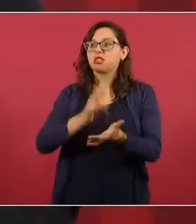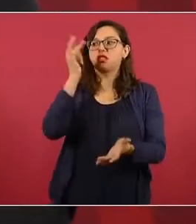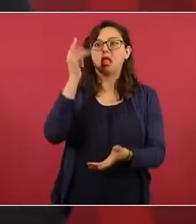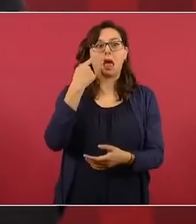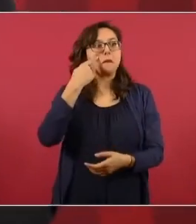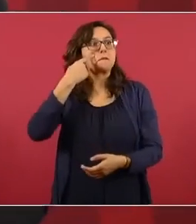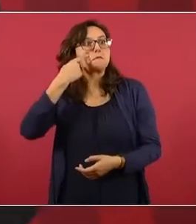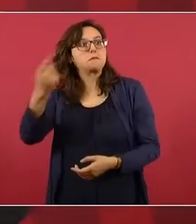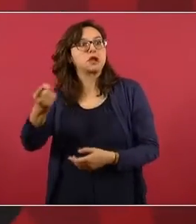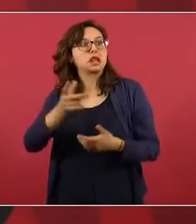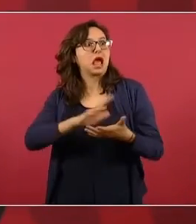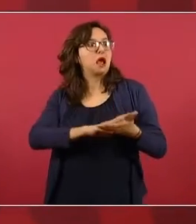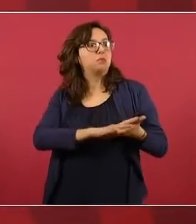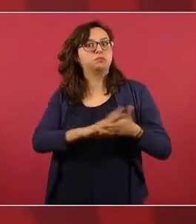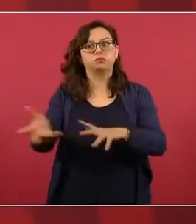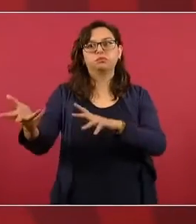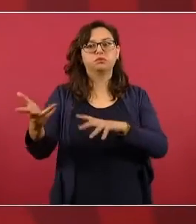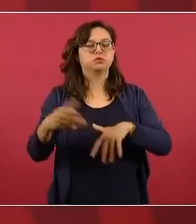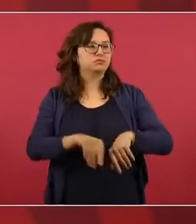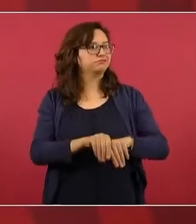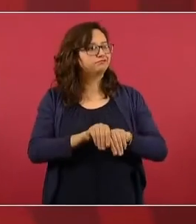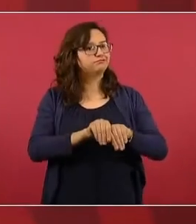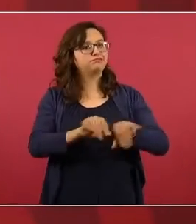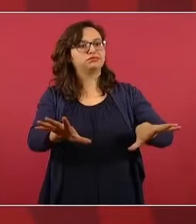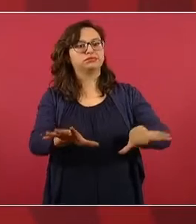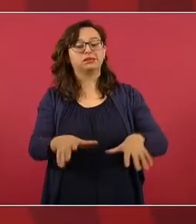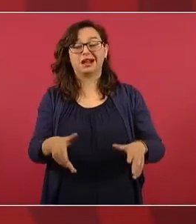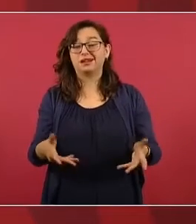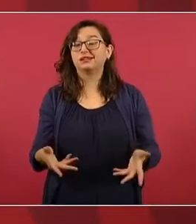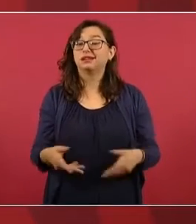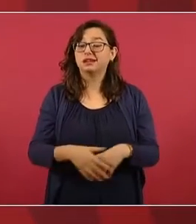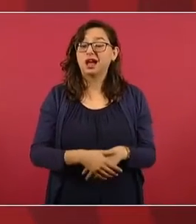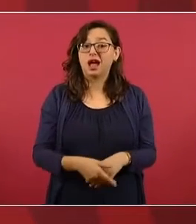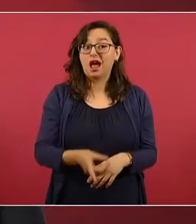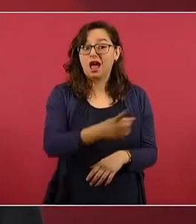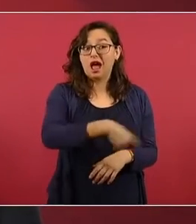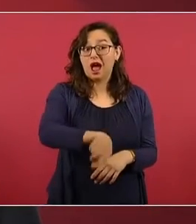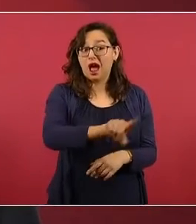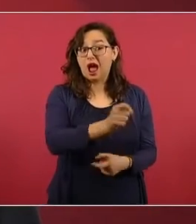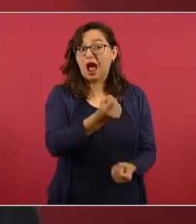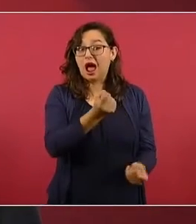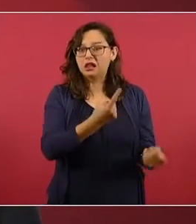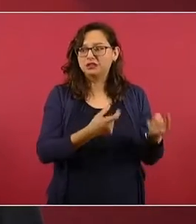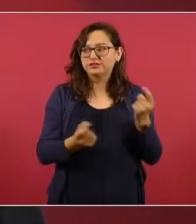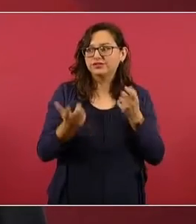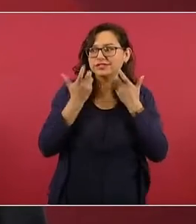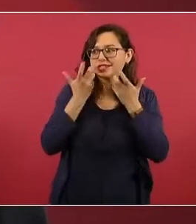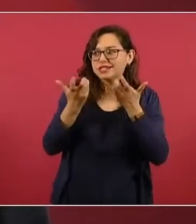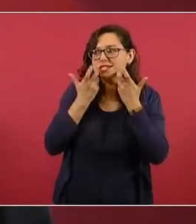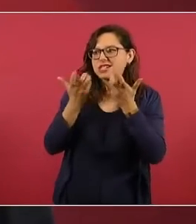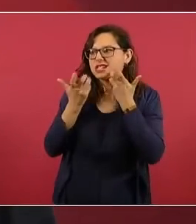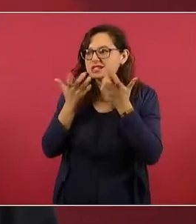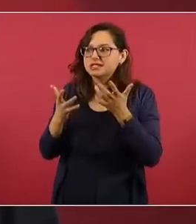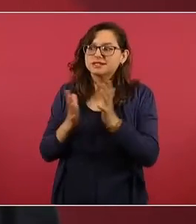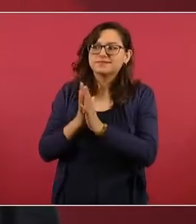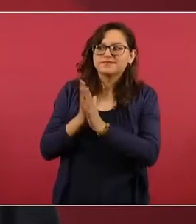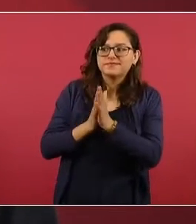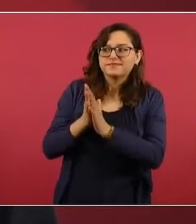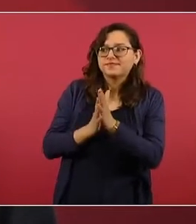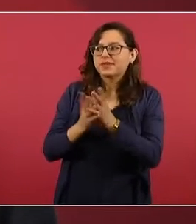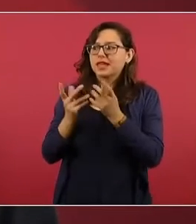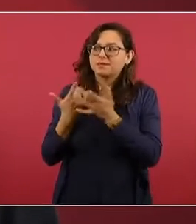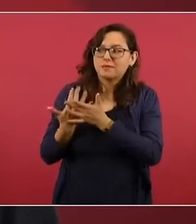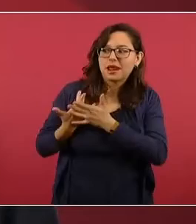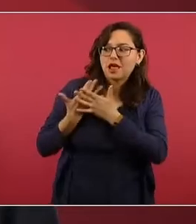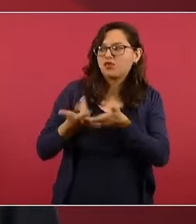frotan las manos esperando que haya violencia en